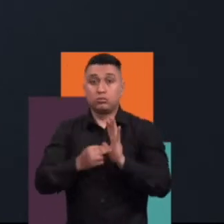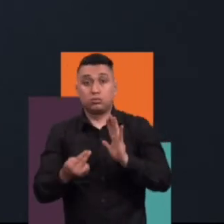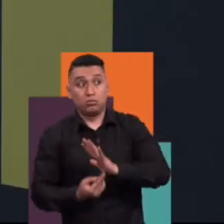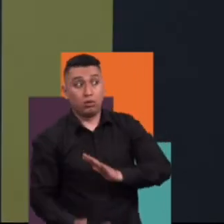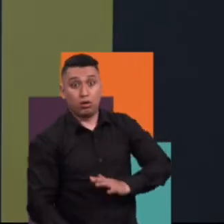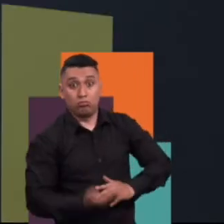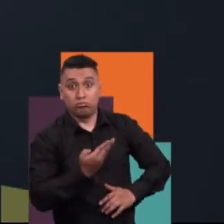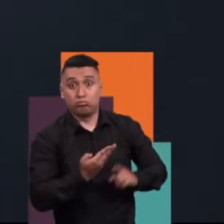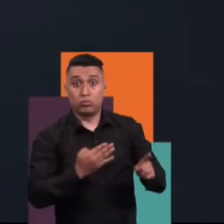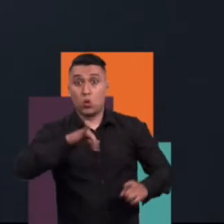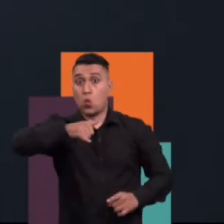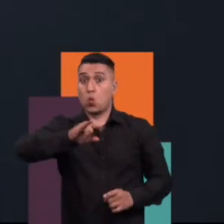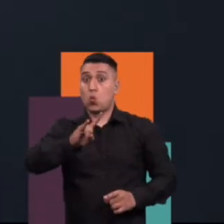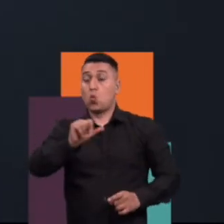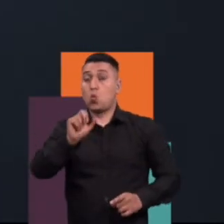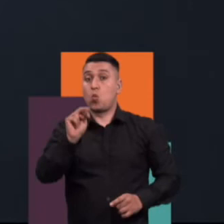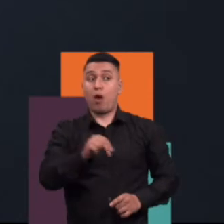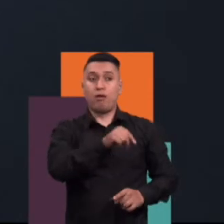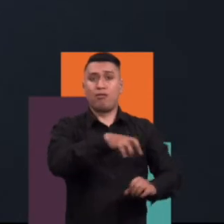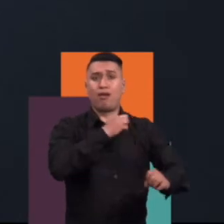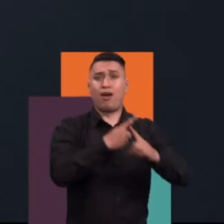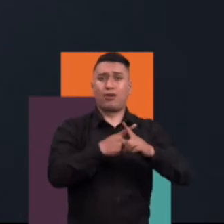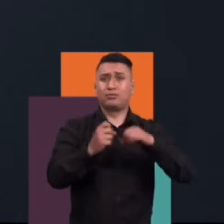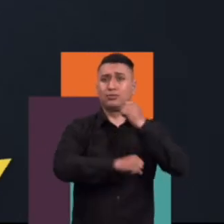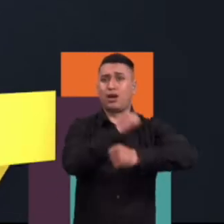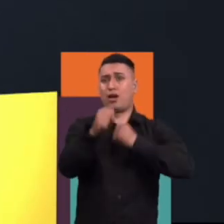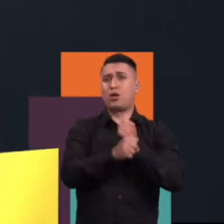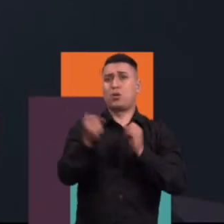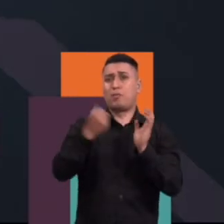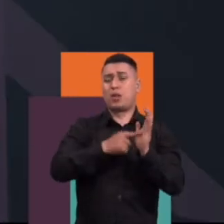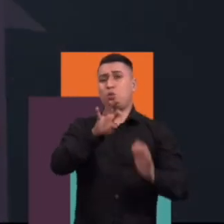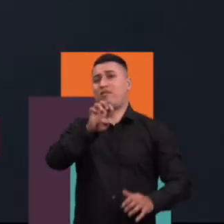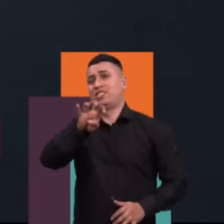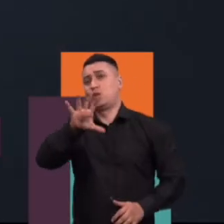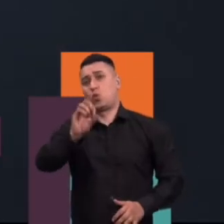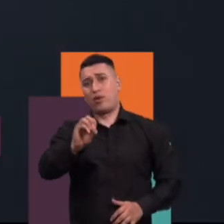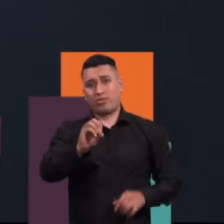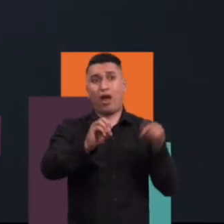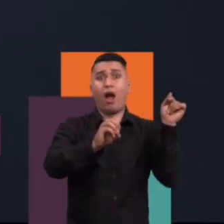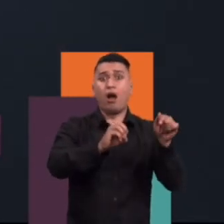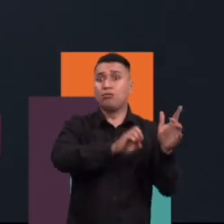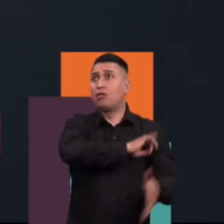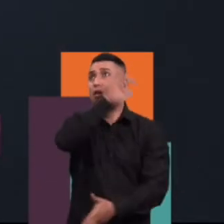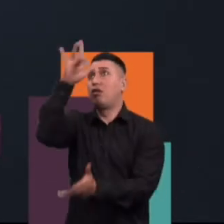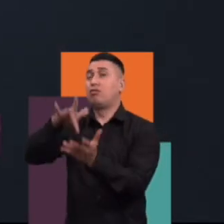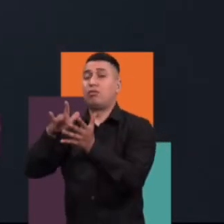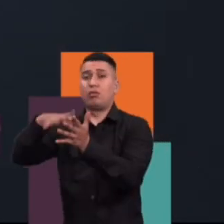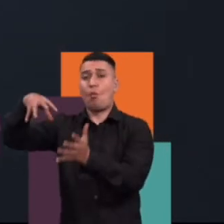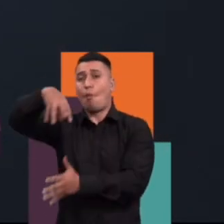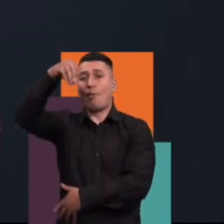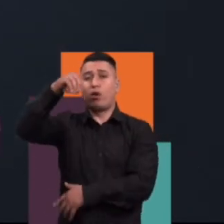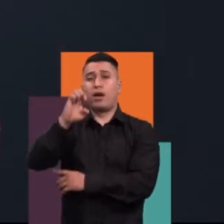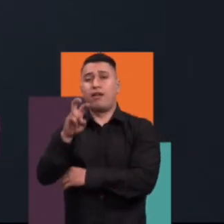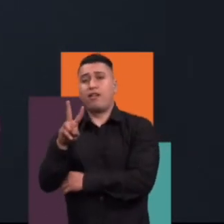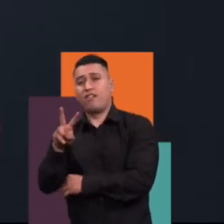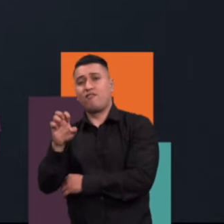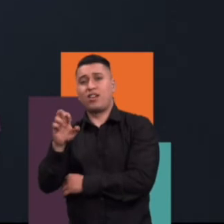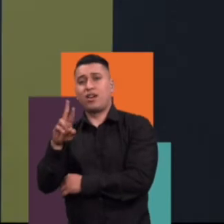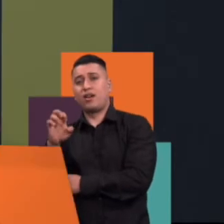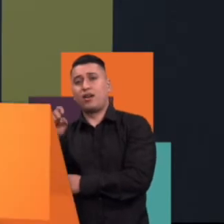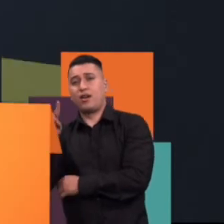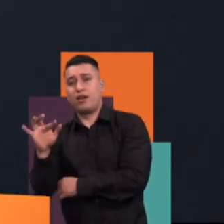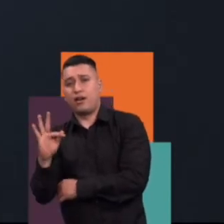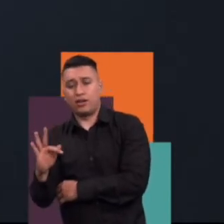diría Juan Pablo, conquistar el Everest en la década de los 50, la inmersión de picar en las grandes fosas marianas en los 70,